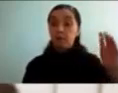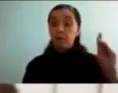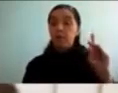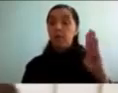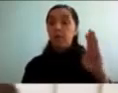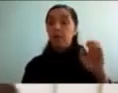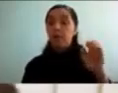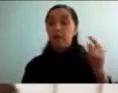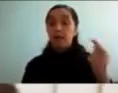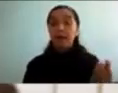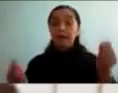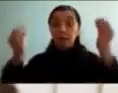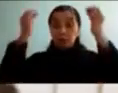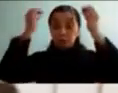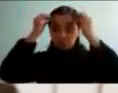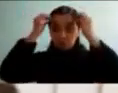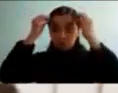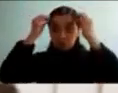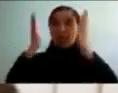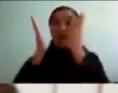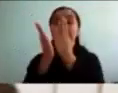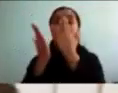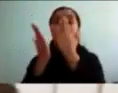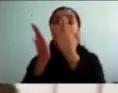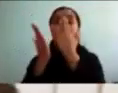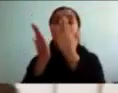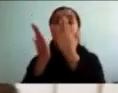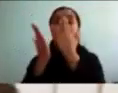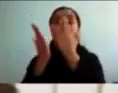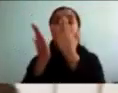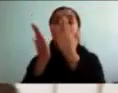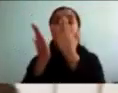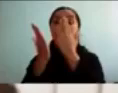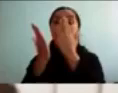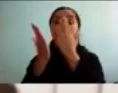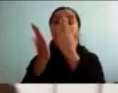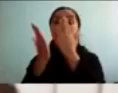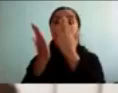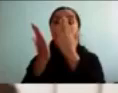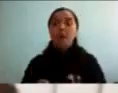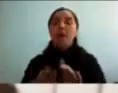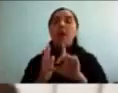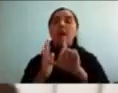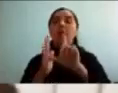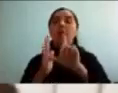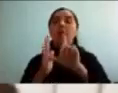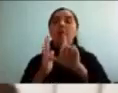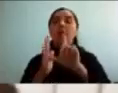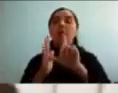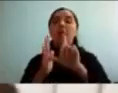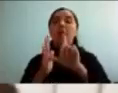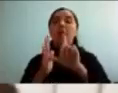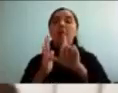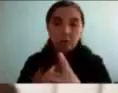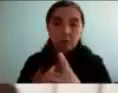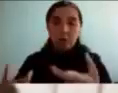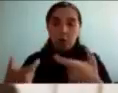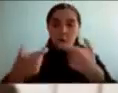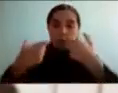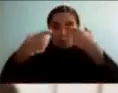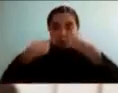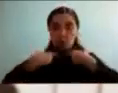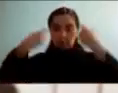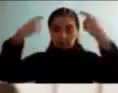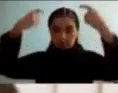a concentrarse a mantener esfuerzos continuados a demorar la gratificación a través del feedback que